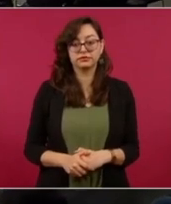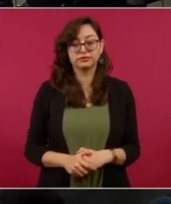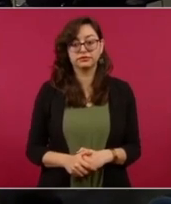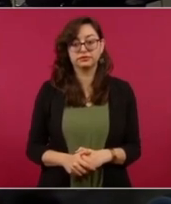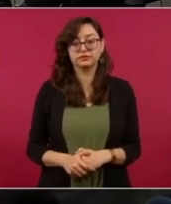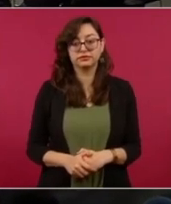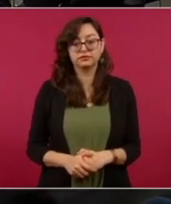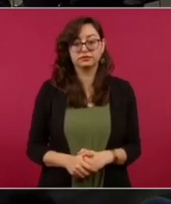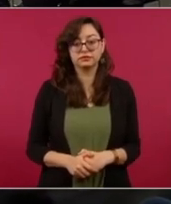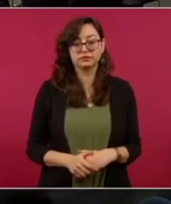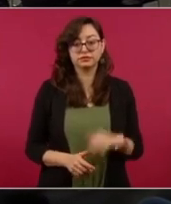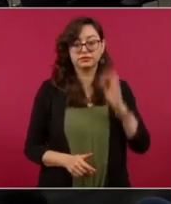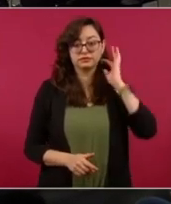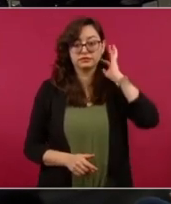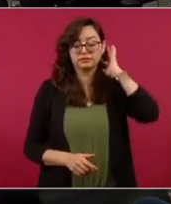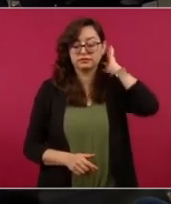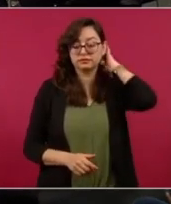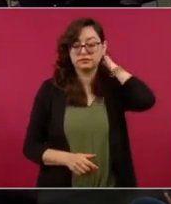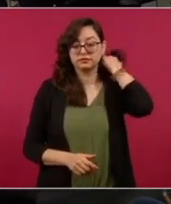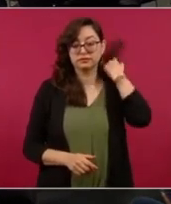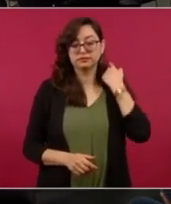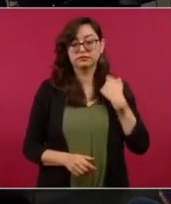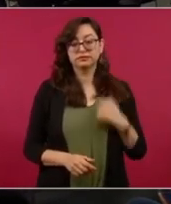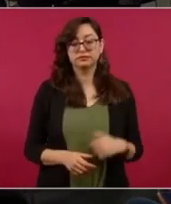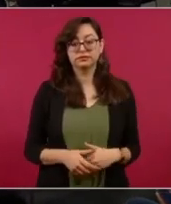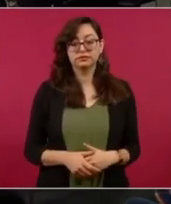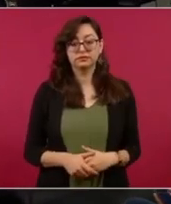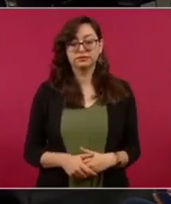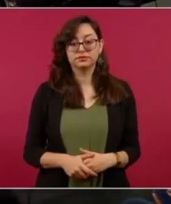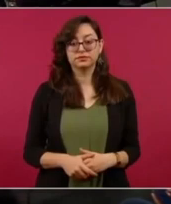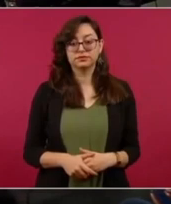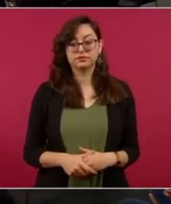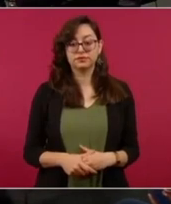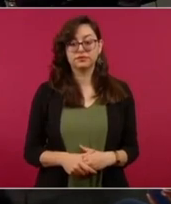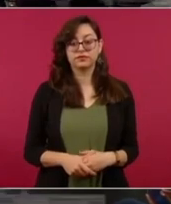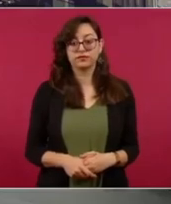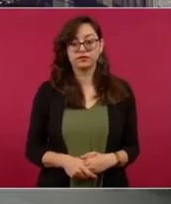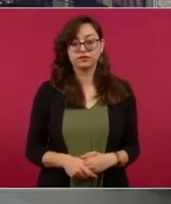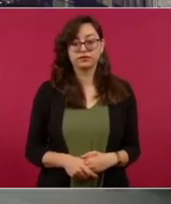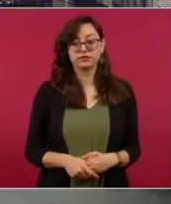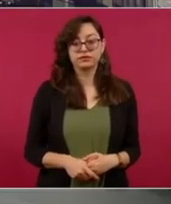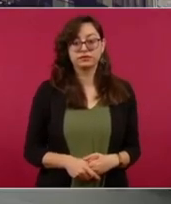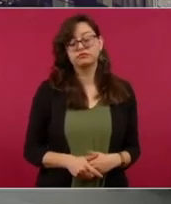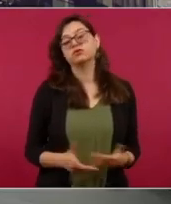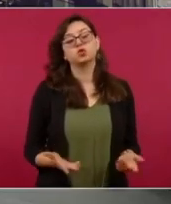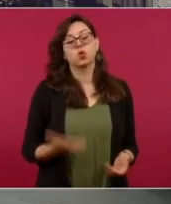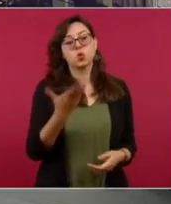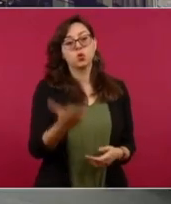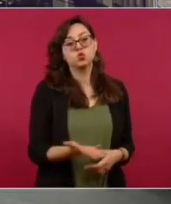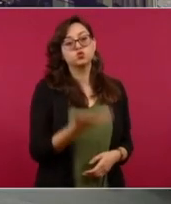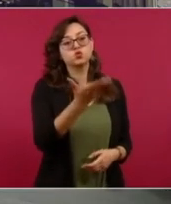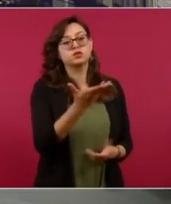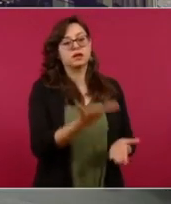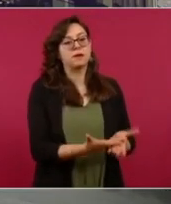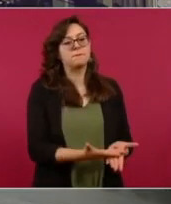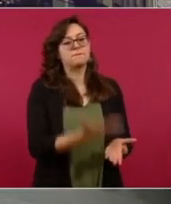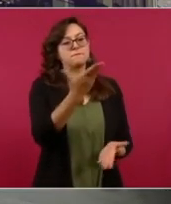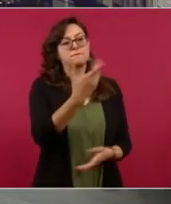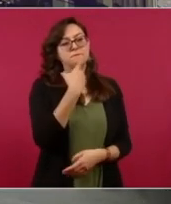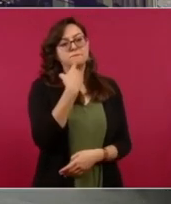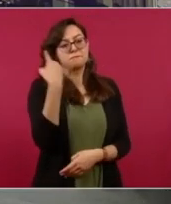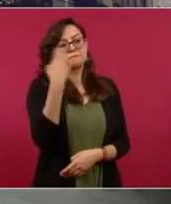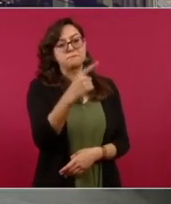Pero en ese sentido, presidente, por el momento no contempla usted presentar una denuncia o iniciar un proceso Vamos a